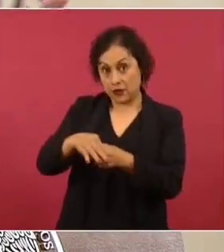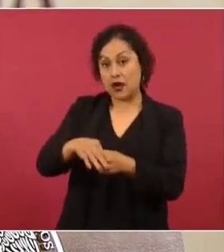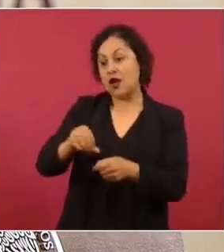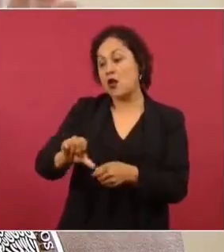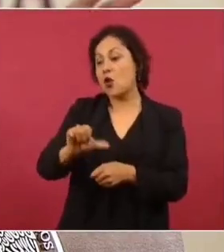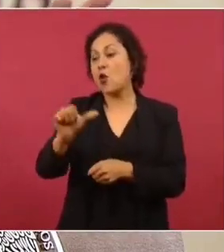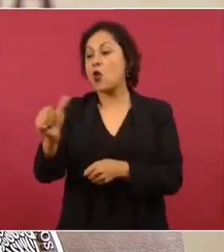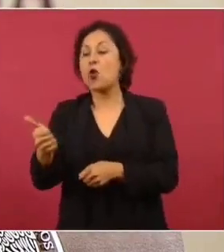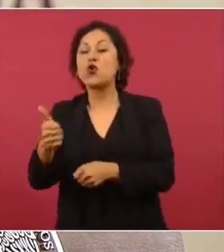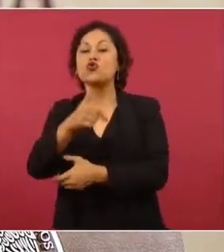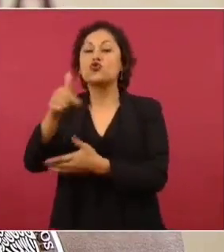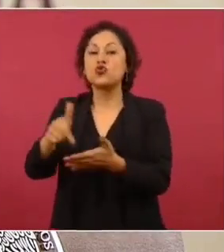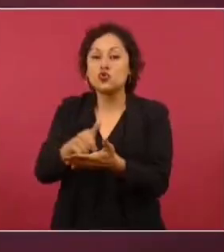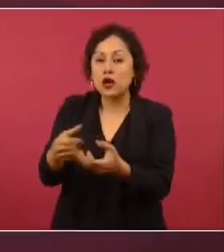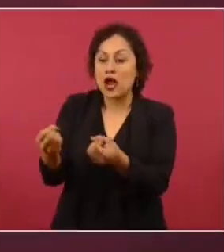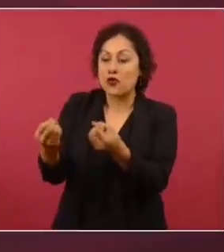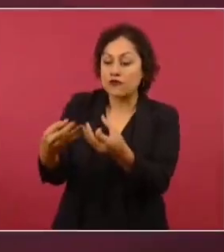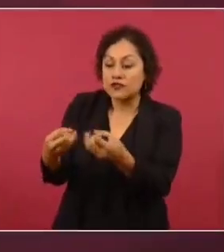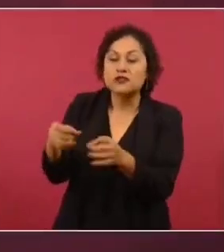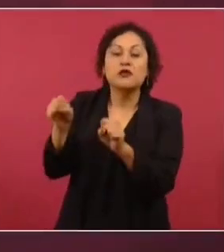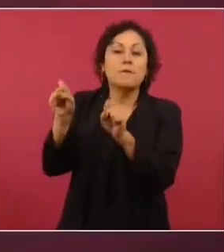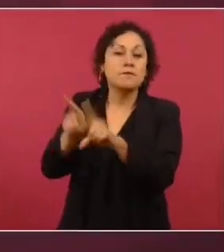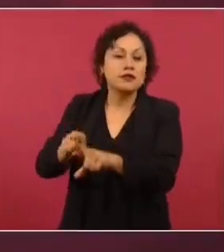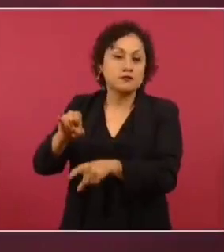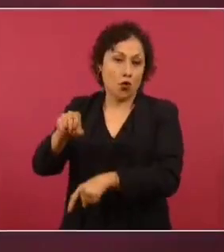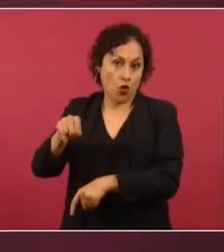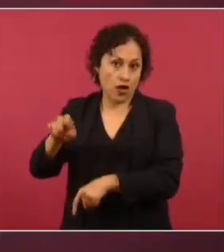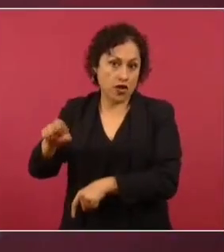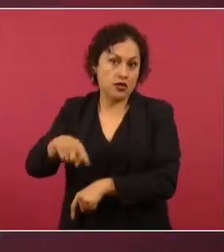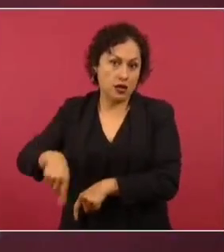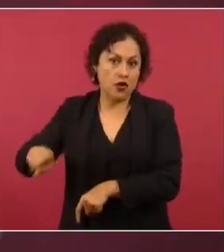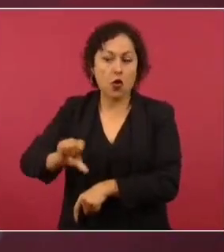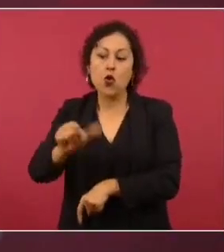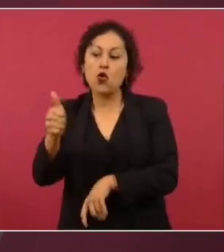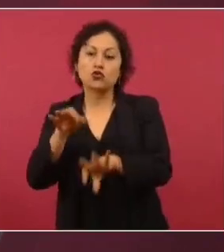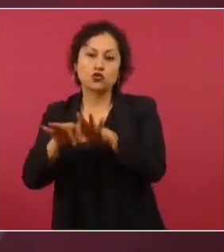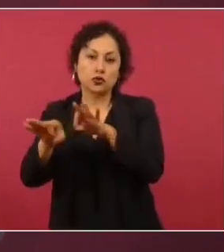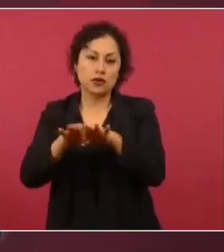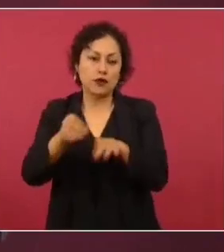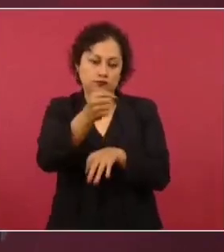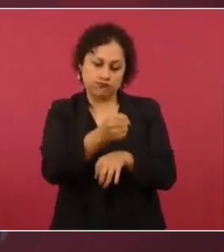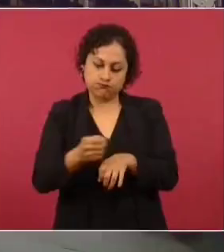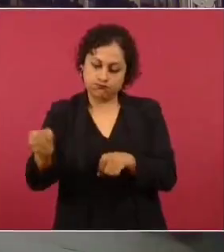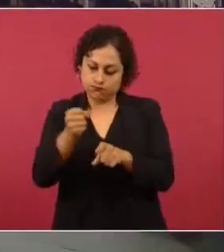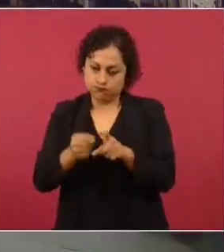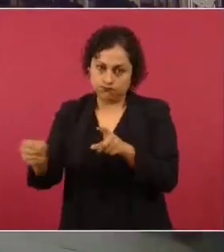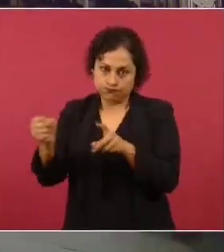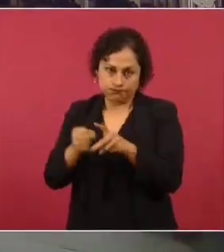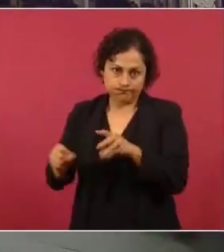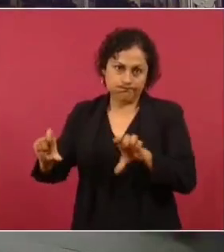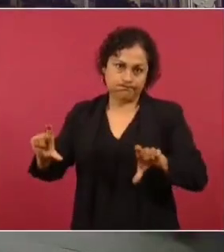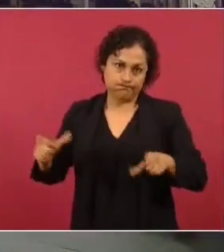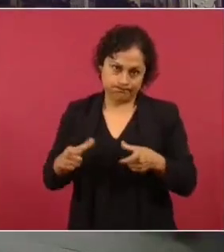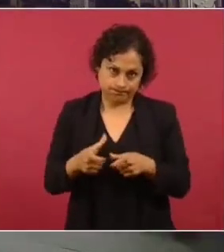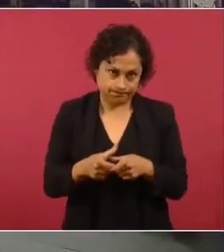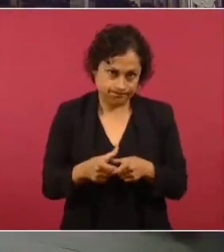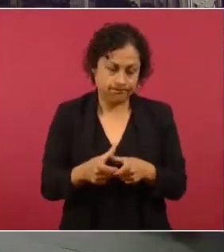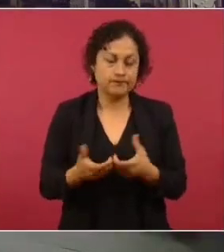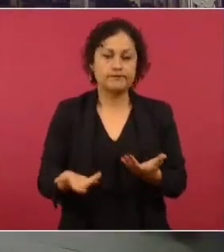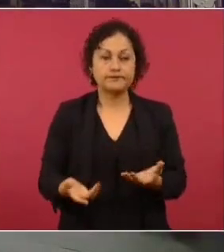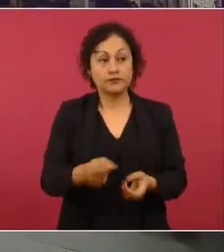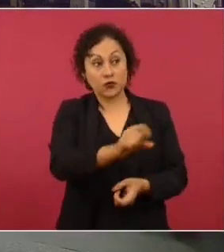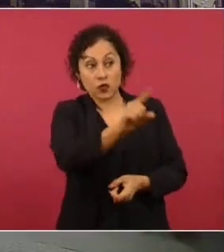o en otras tareas del instituto. Igualmente, señalan falsamente que se